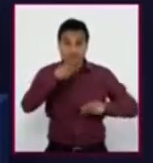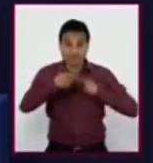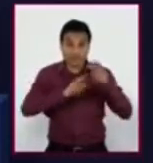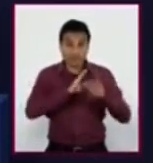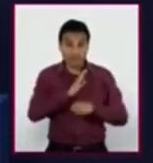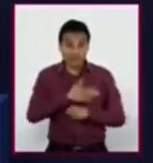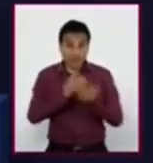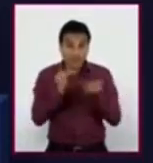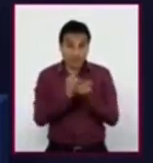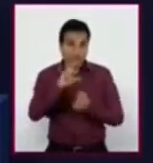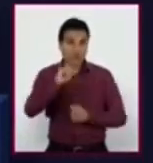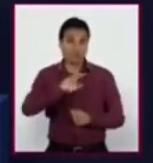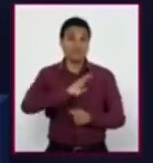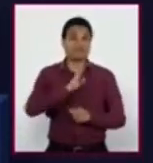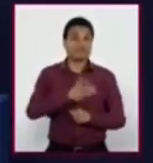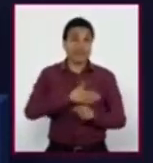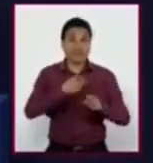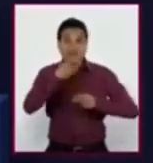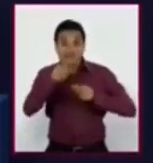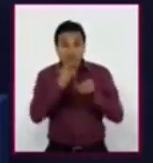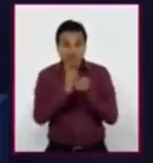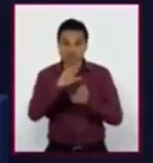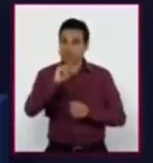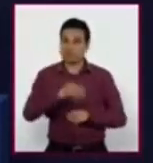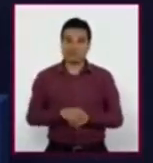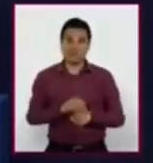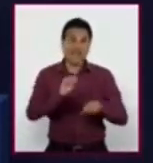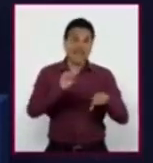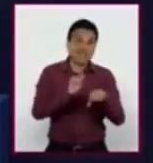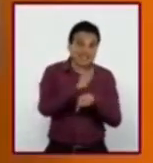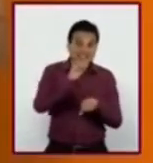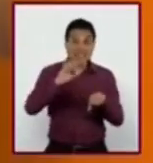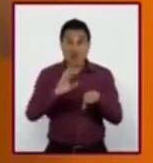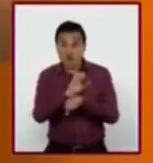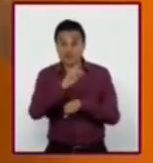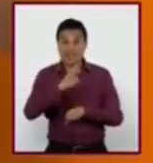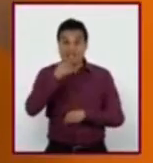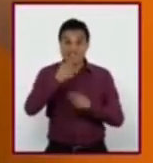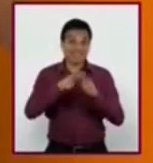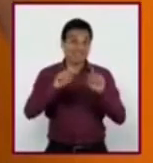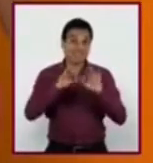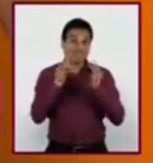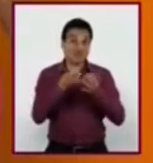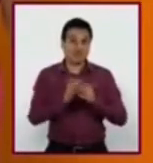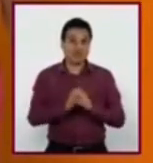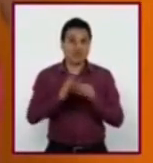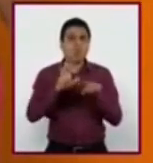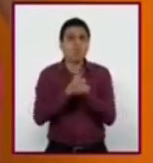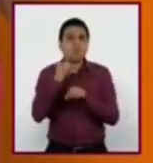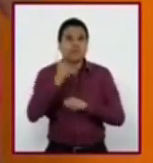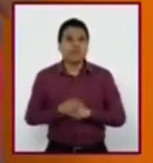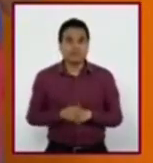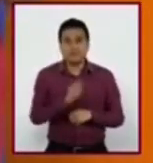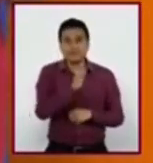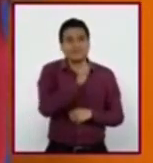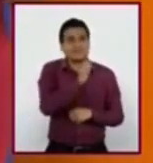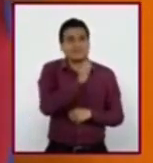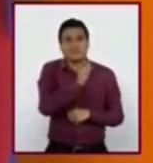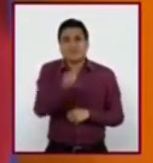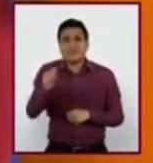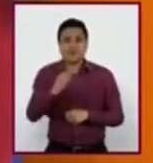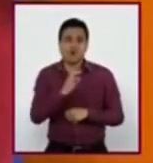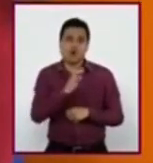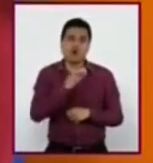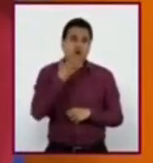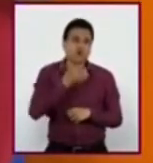como el español en España. No es igual que el de Argentina o Colombia. Esto es porque cada región se apropia del idioma y lo